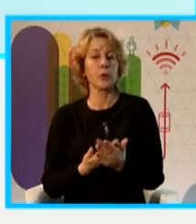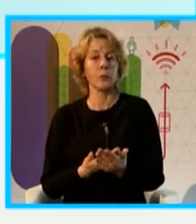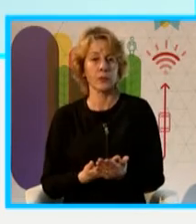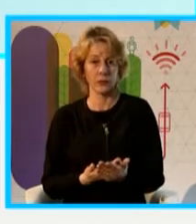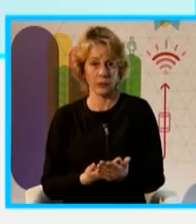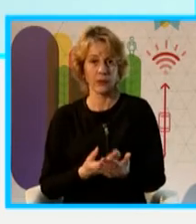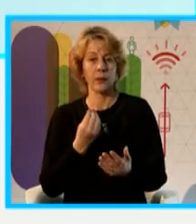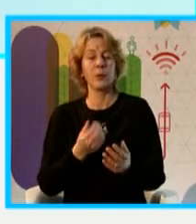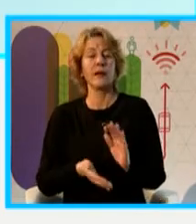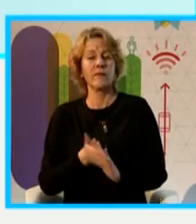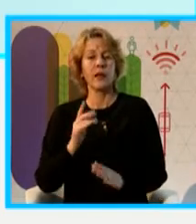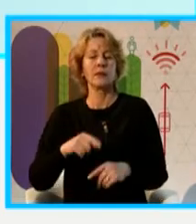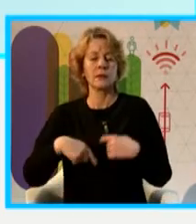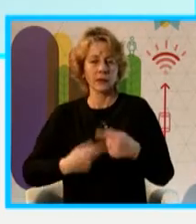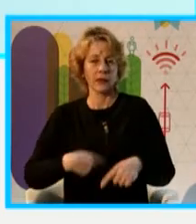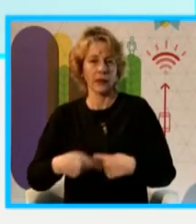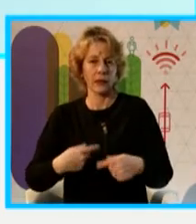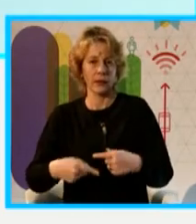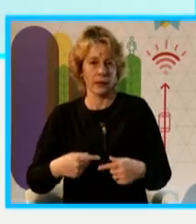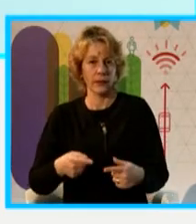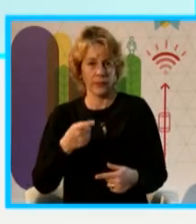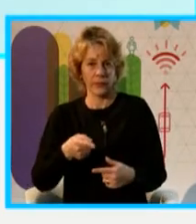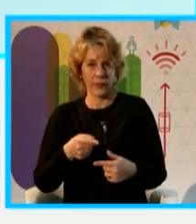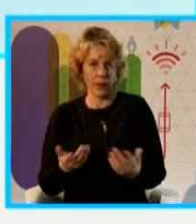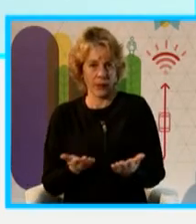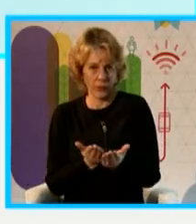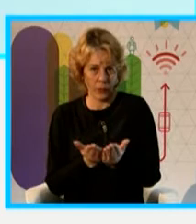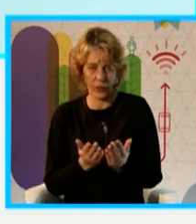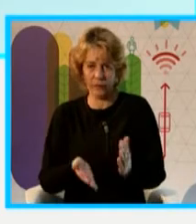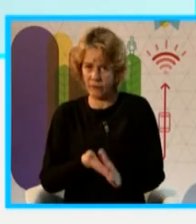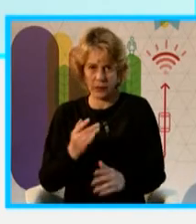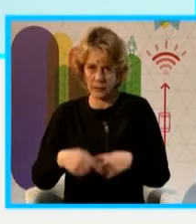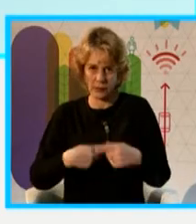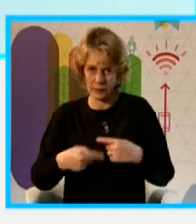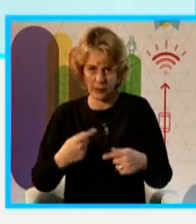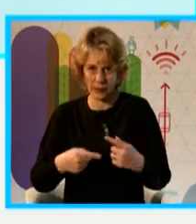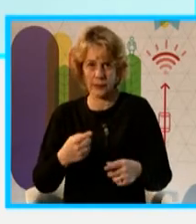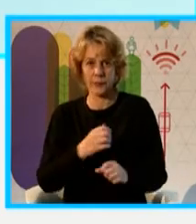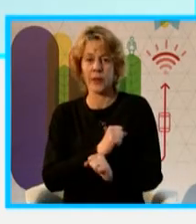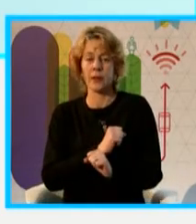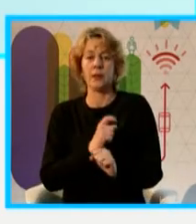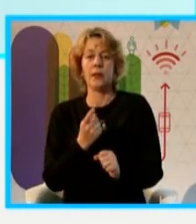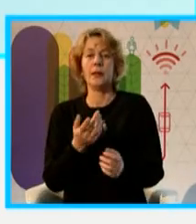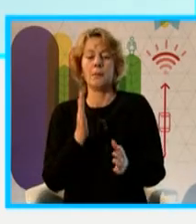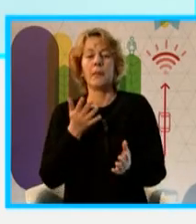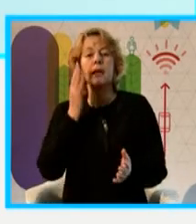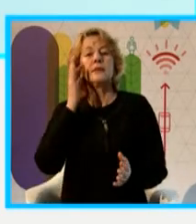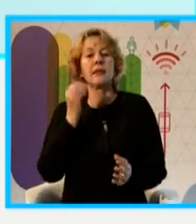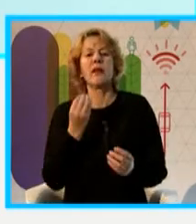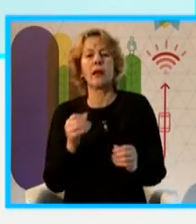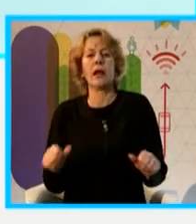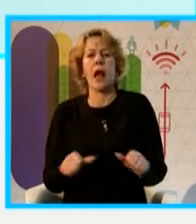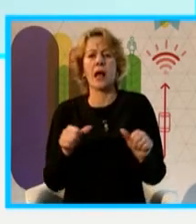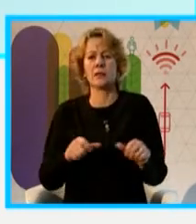vamos a seguir con este estudio, hay una licitación que se hará en estos días, para saber qué es lo que hace